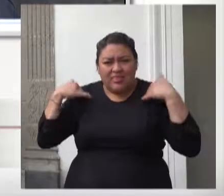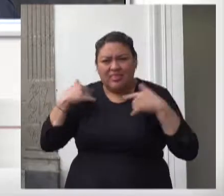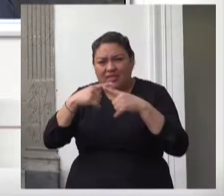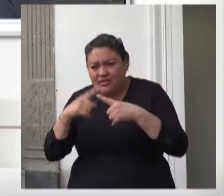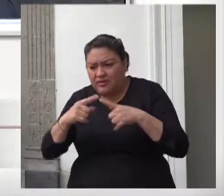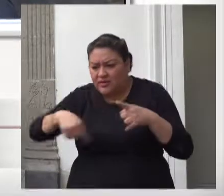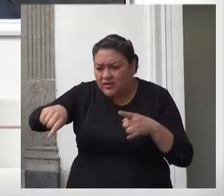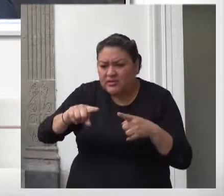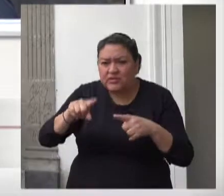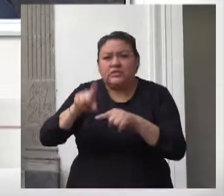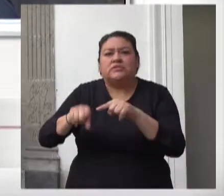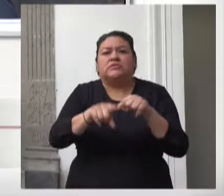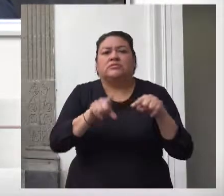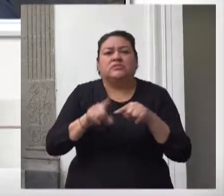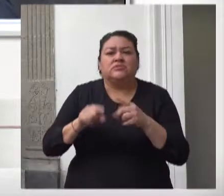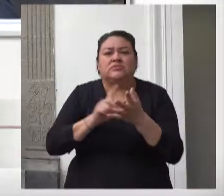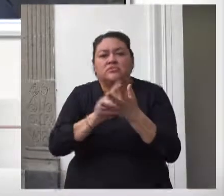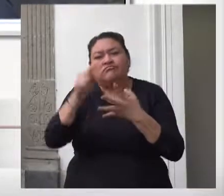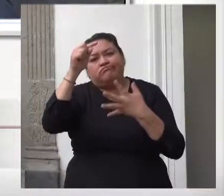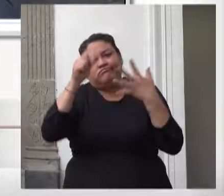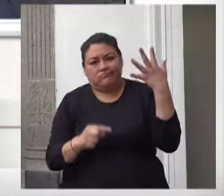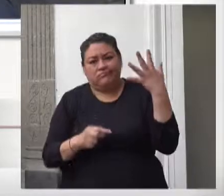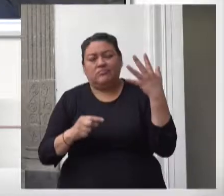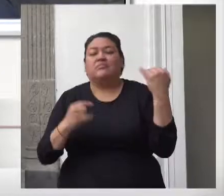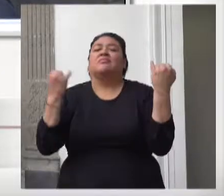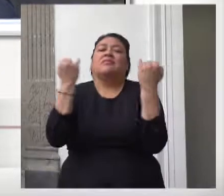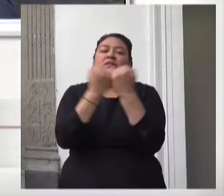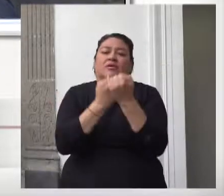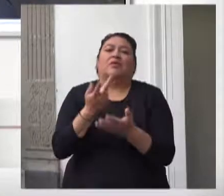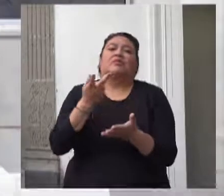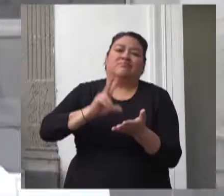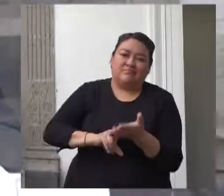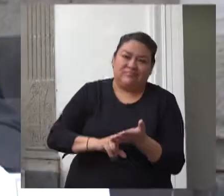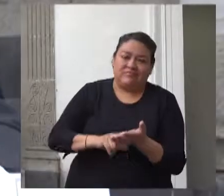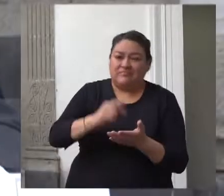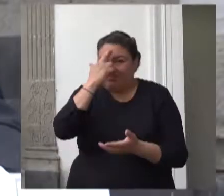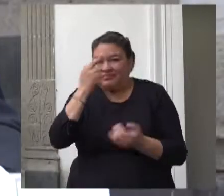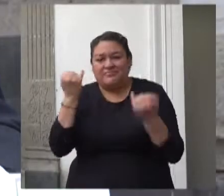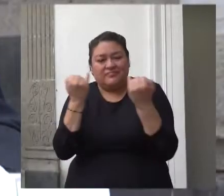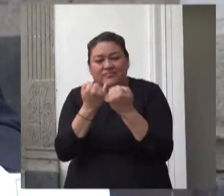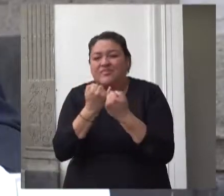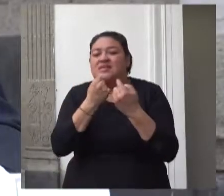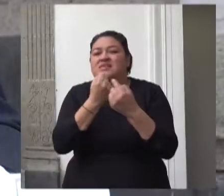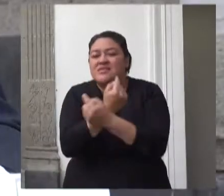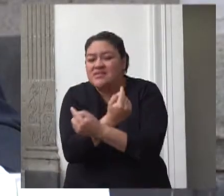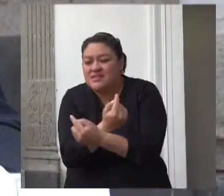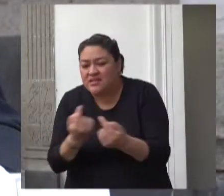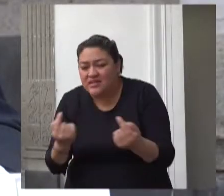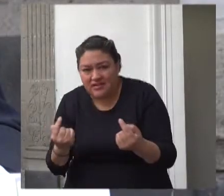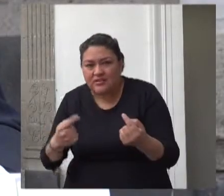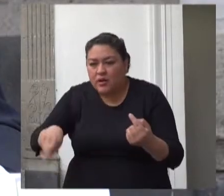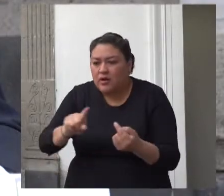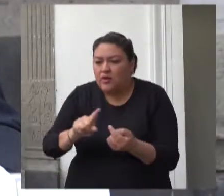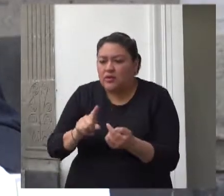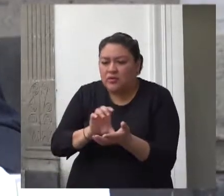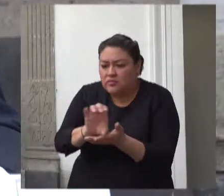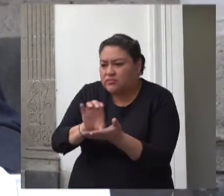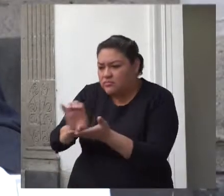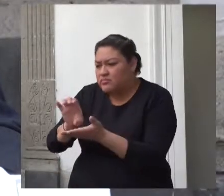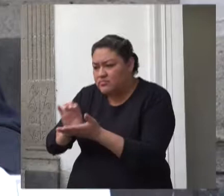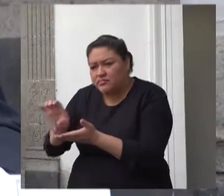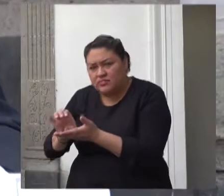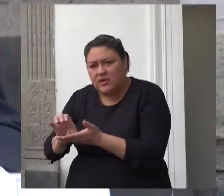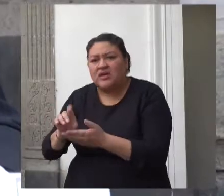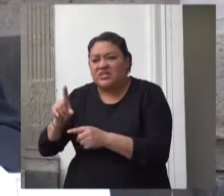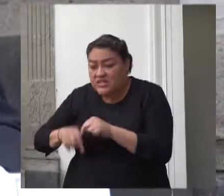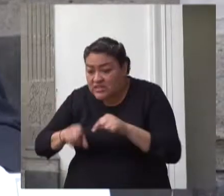eliminación de los montos para el impulso a los servicios de cuidado y atención infantil que incluía el programa de estancias